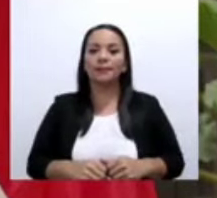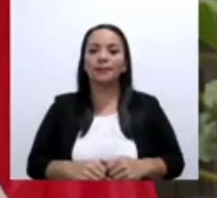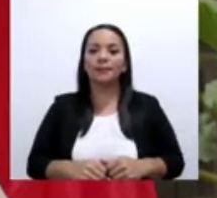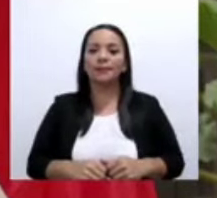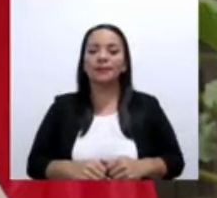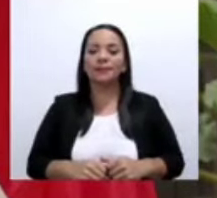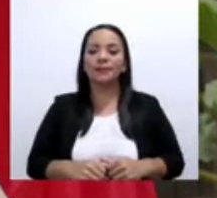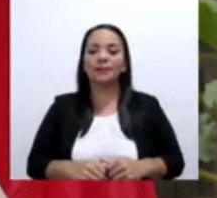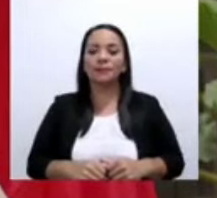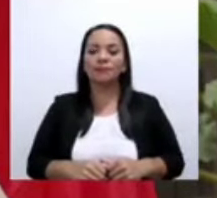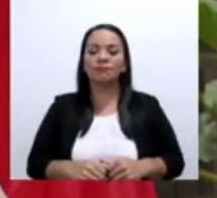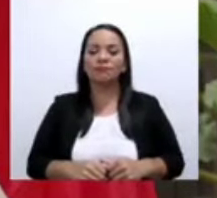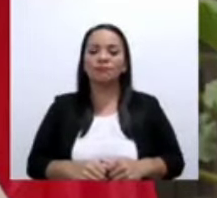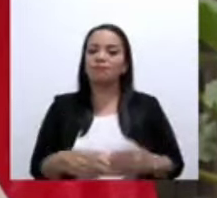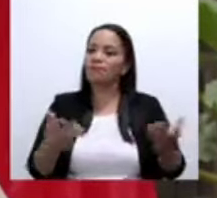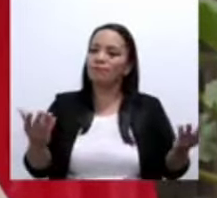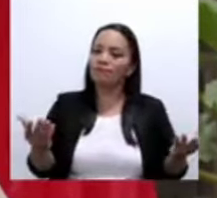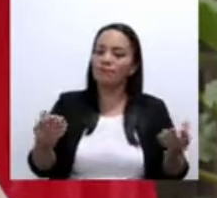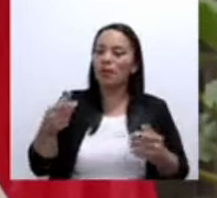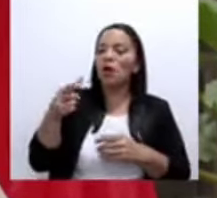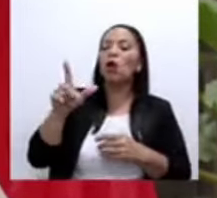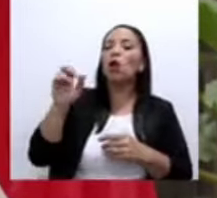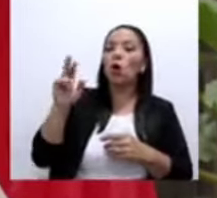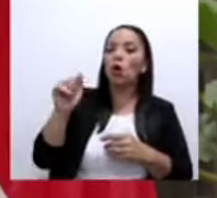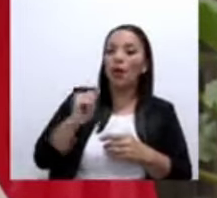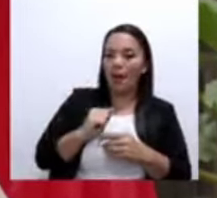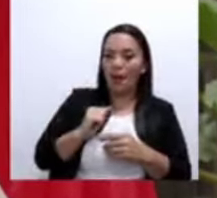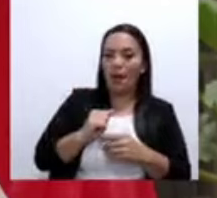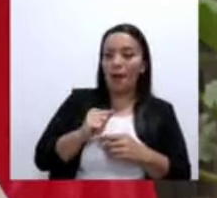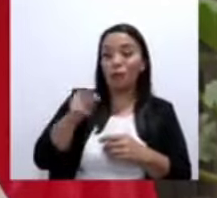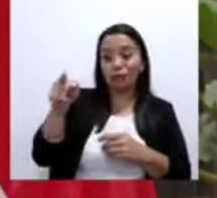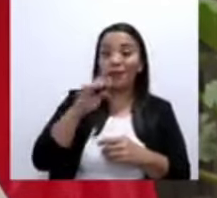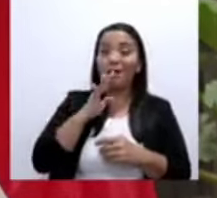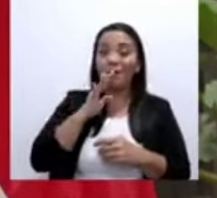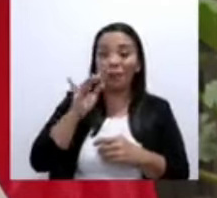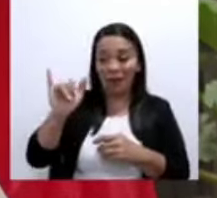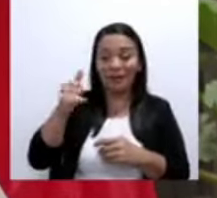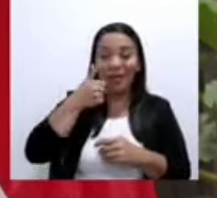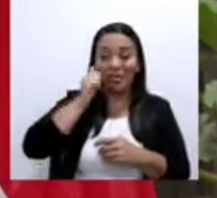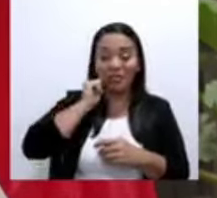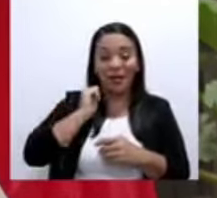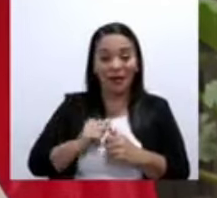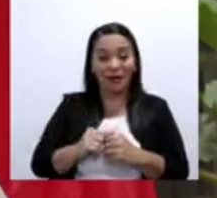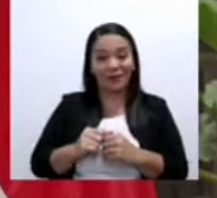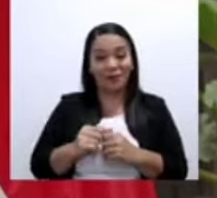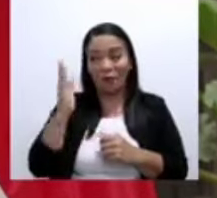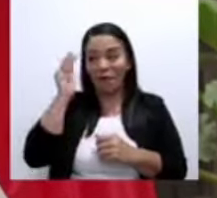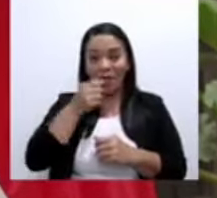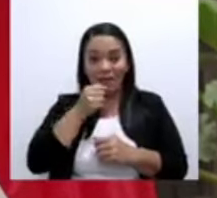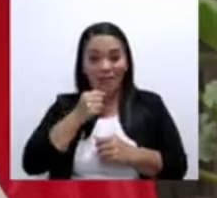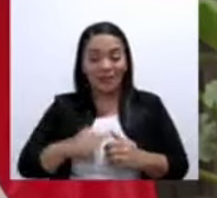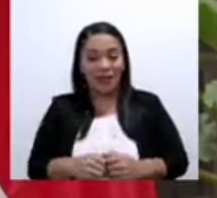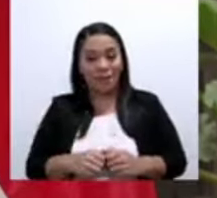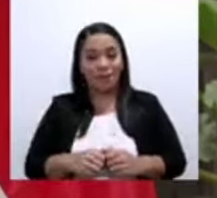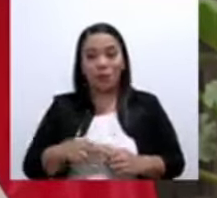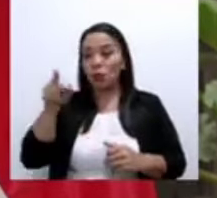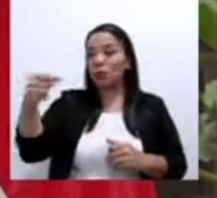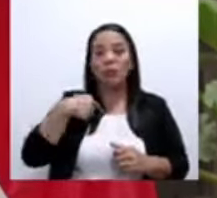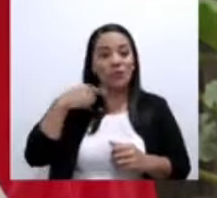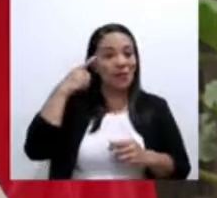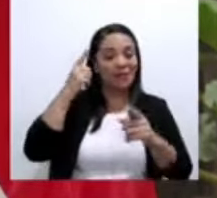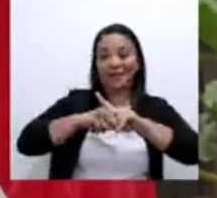Doña Gloria, esas son sus palabras ayer. Viera que usted y yo pensamos tan diferente,